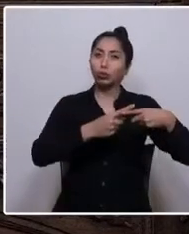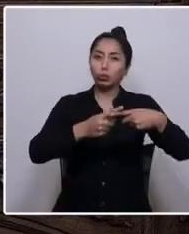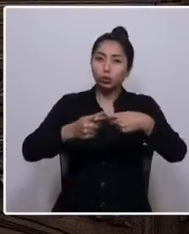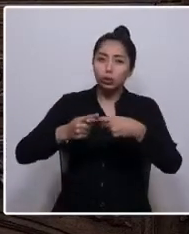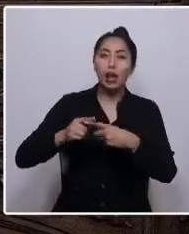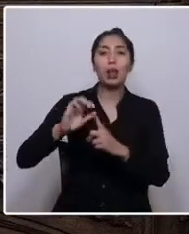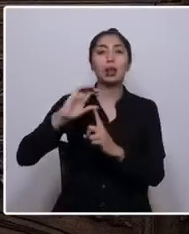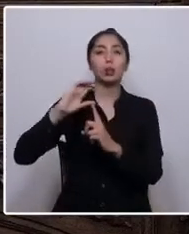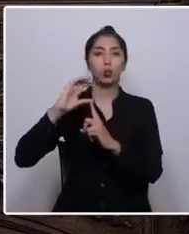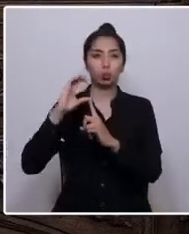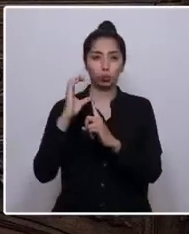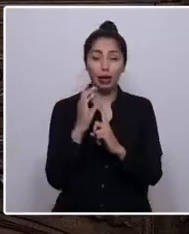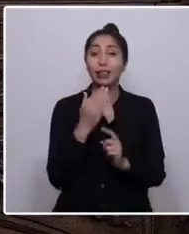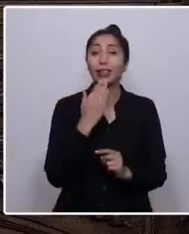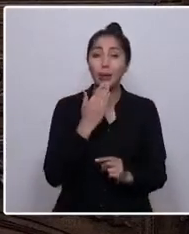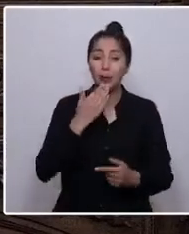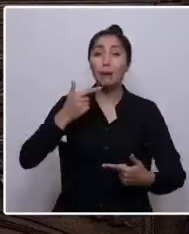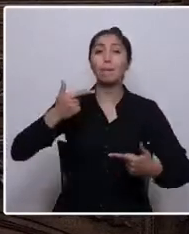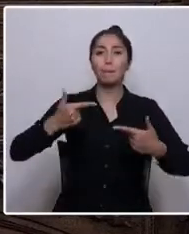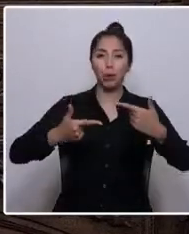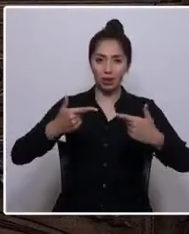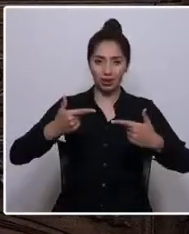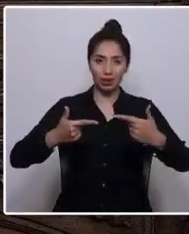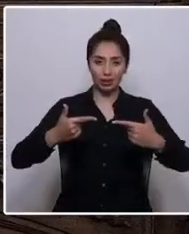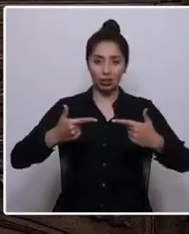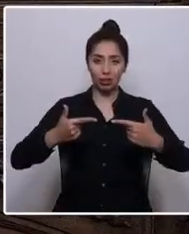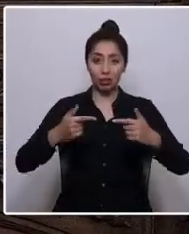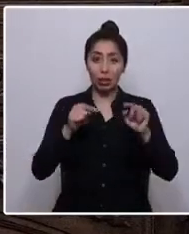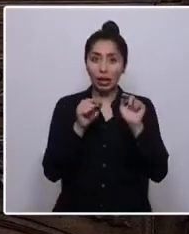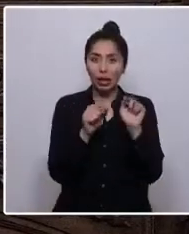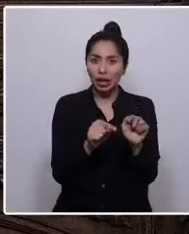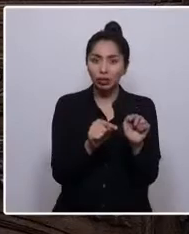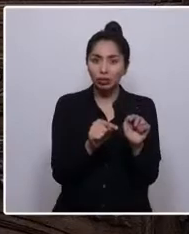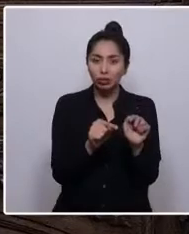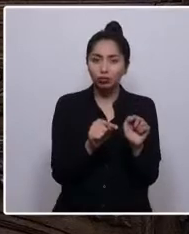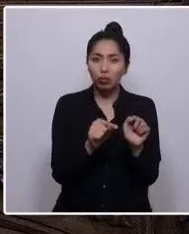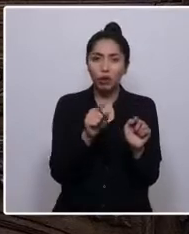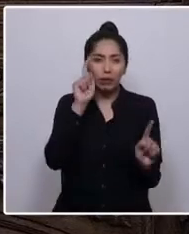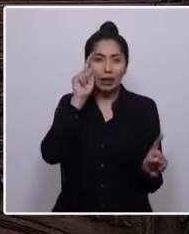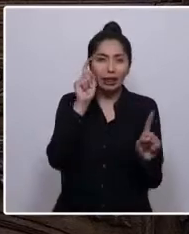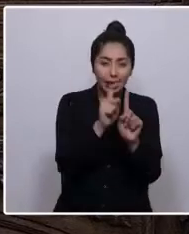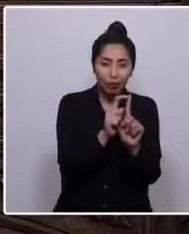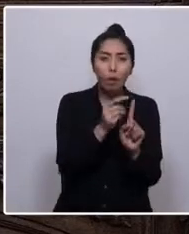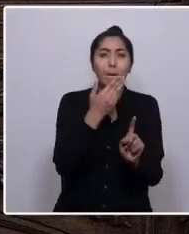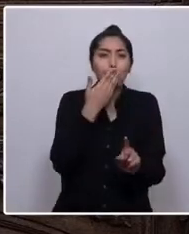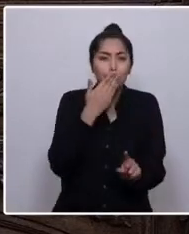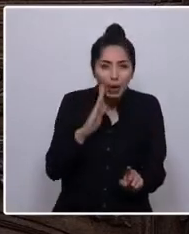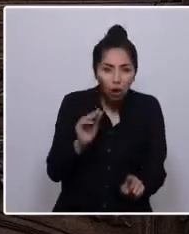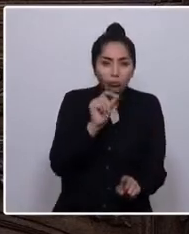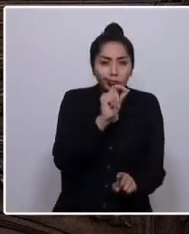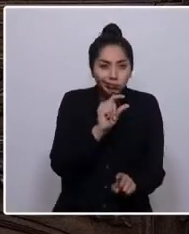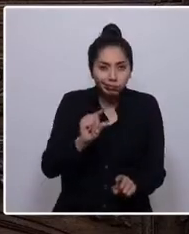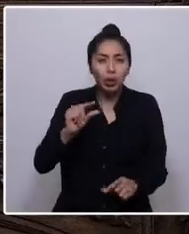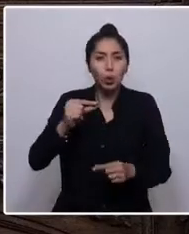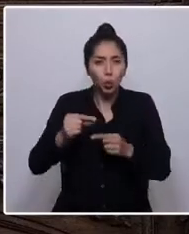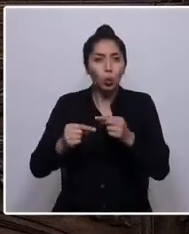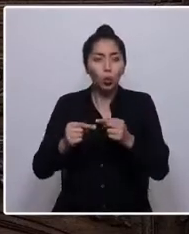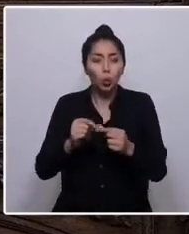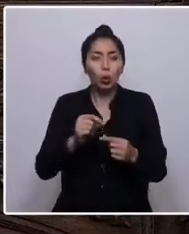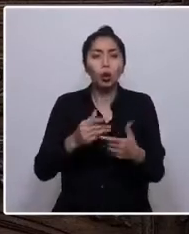cultural y político que tiende al mejoramiento constante del bienestar